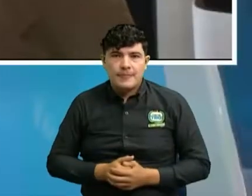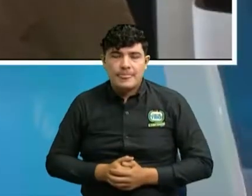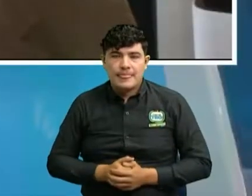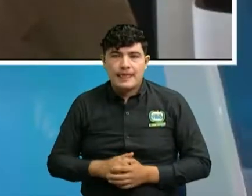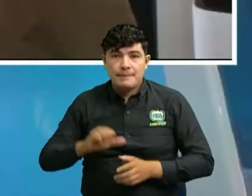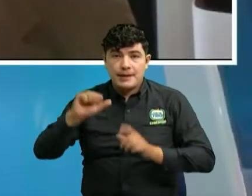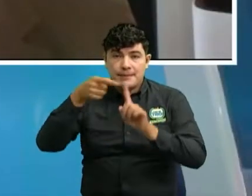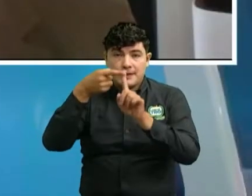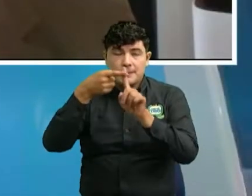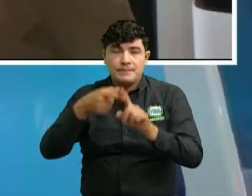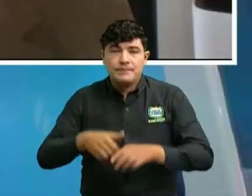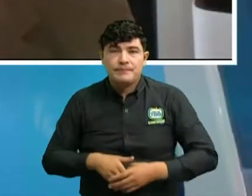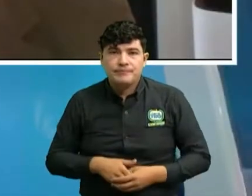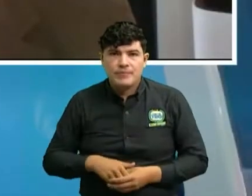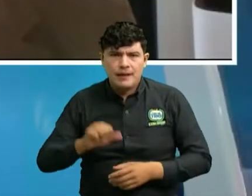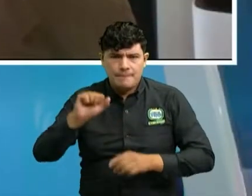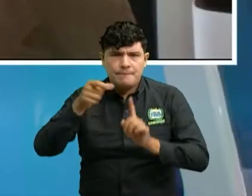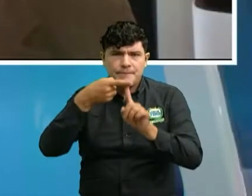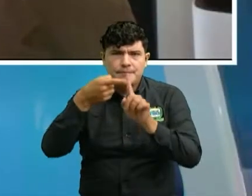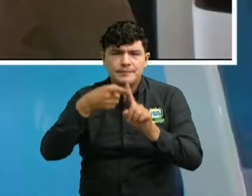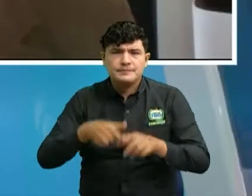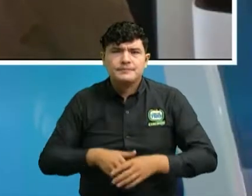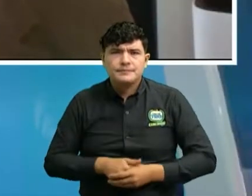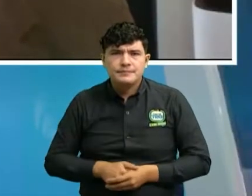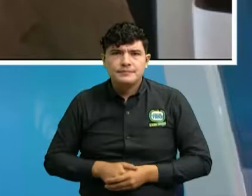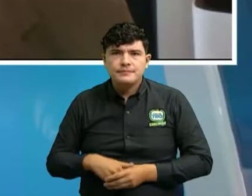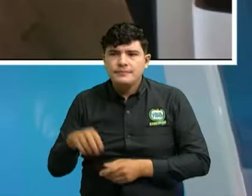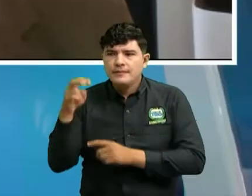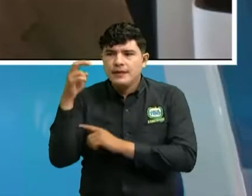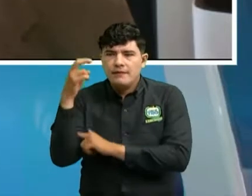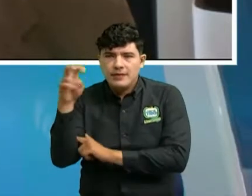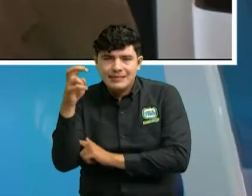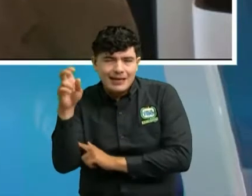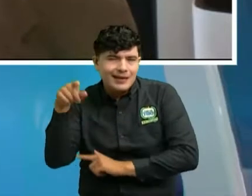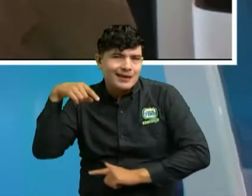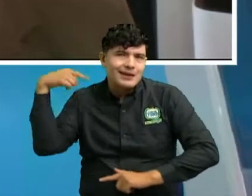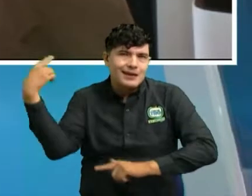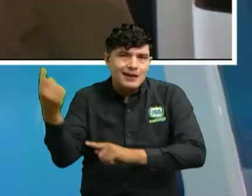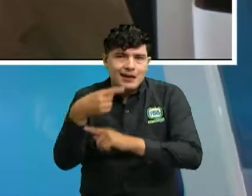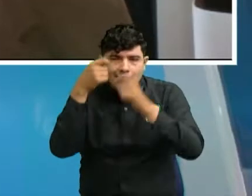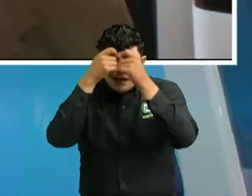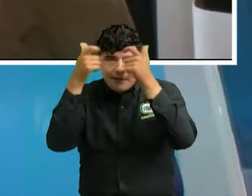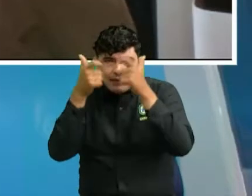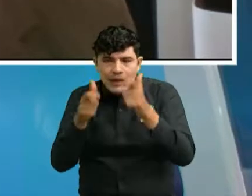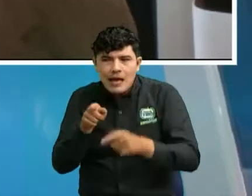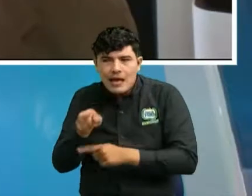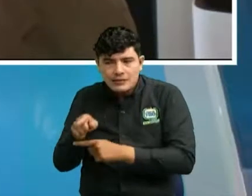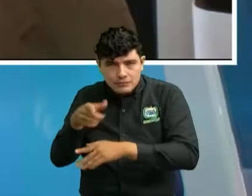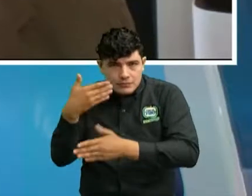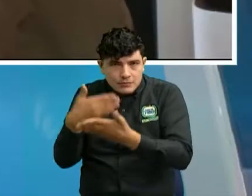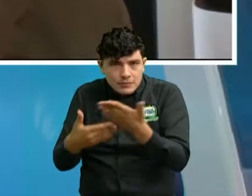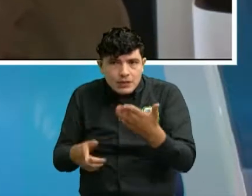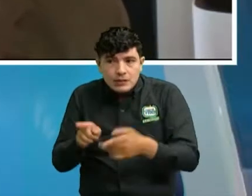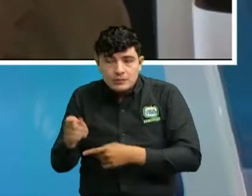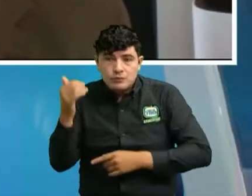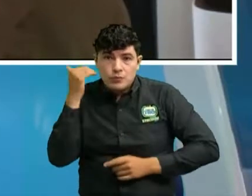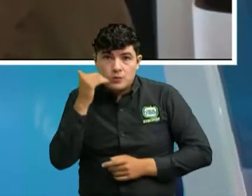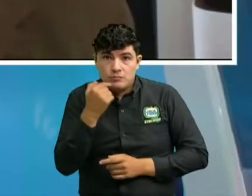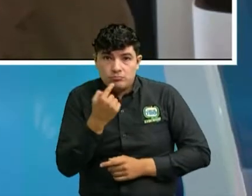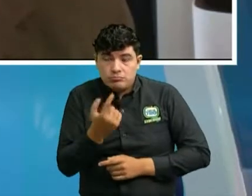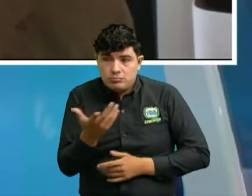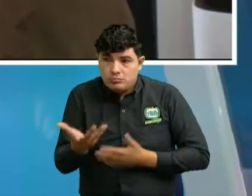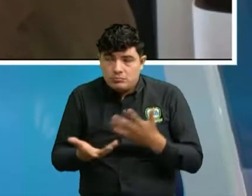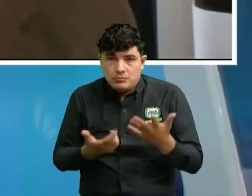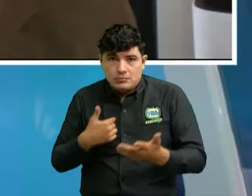colocar la denuncia ante la Fiscalía General de la Nación. Porque ese es como donde se fundamenta de que claramente la señora no